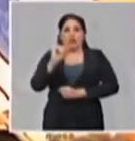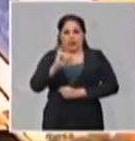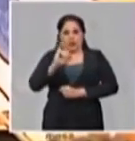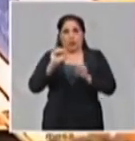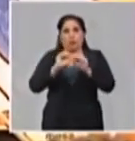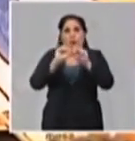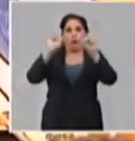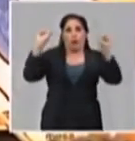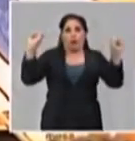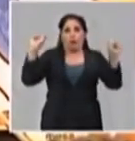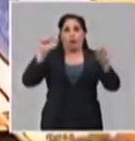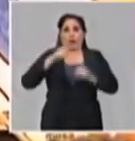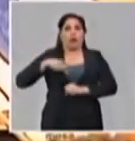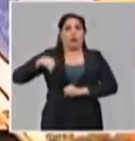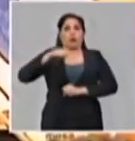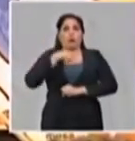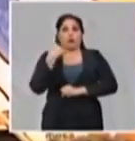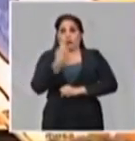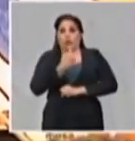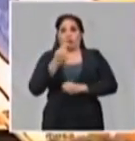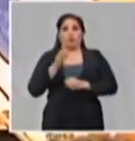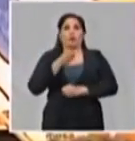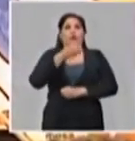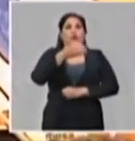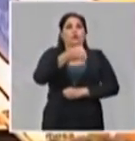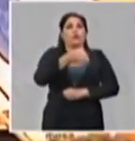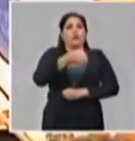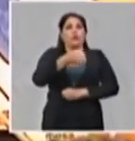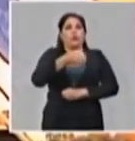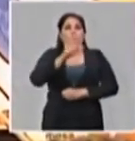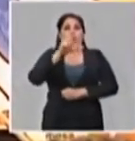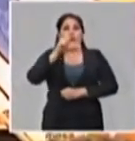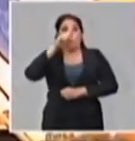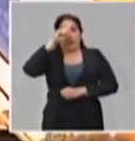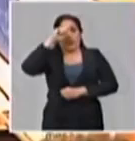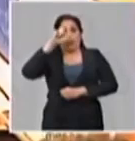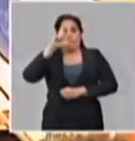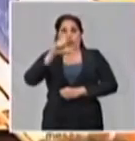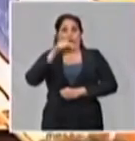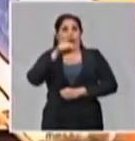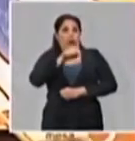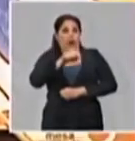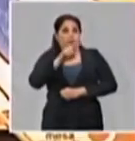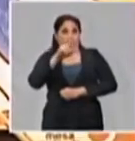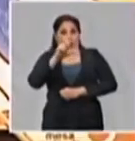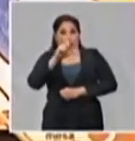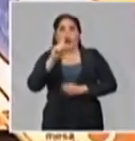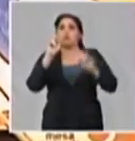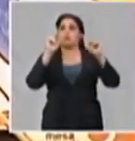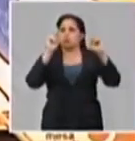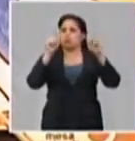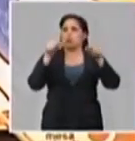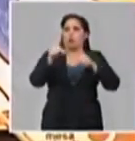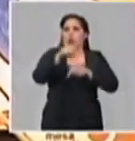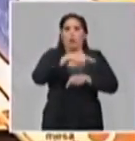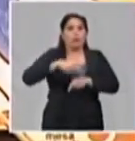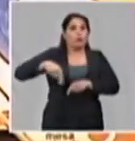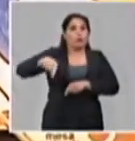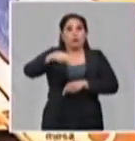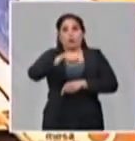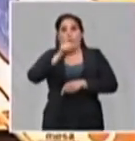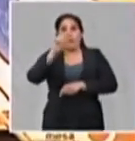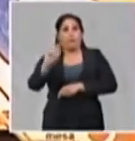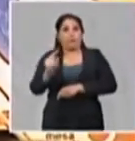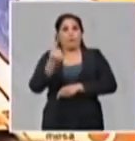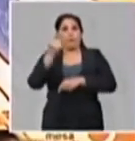mañana, nos dirigimos a Santa Clara, donde allí nos pudimos reunir con todos los